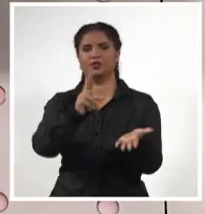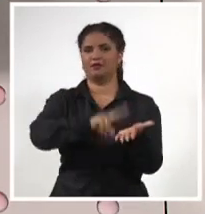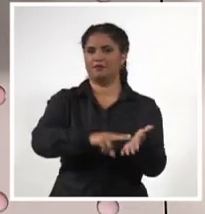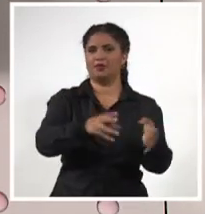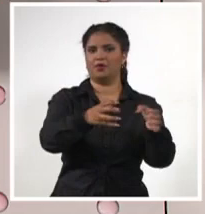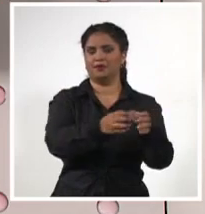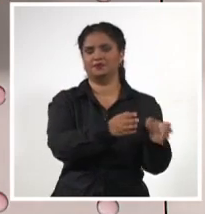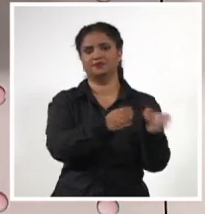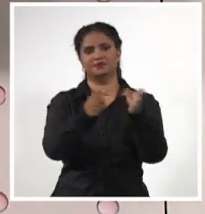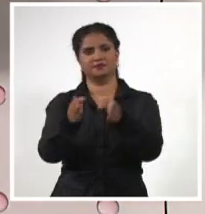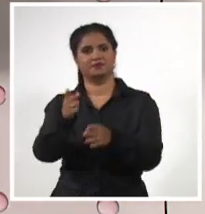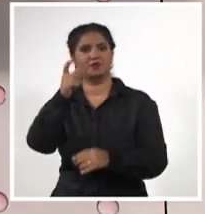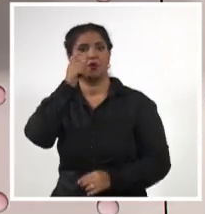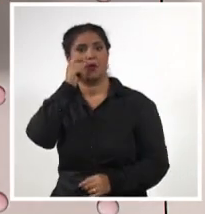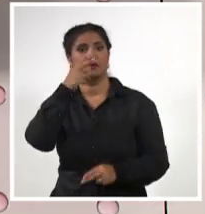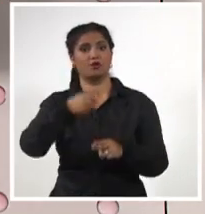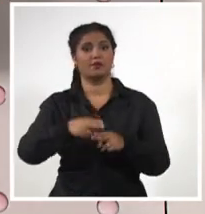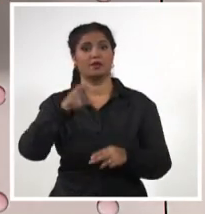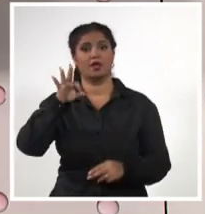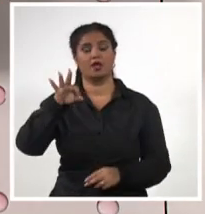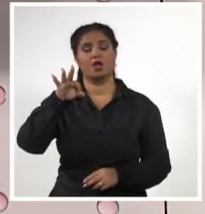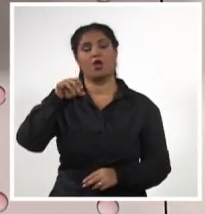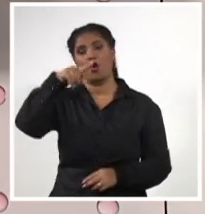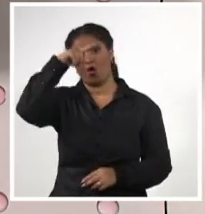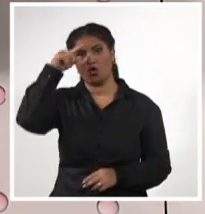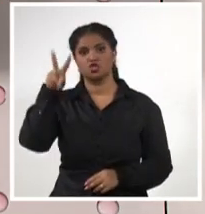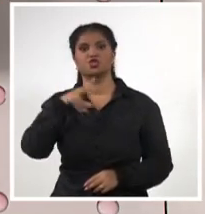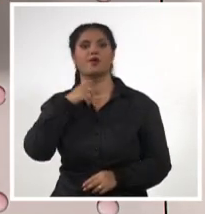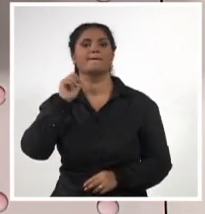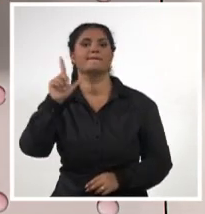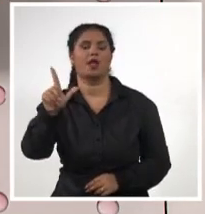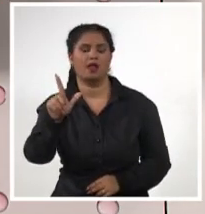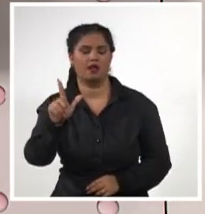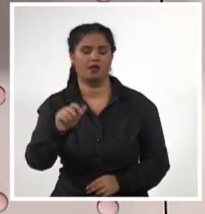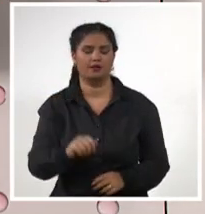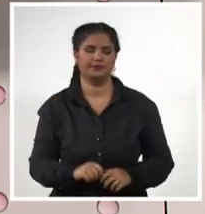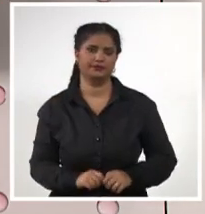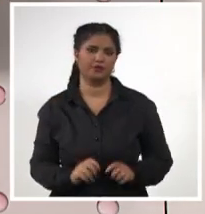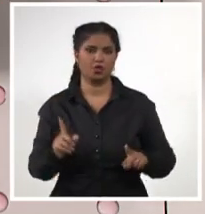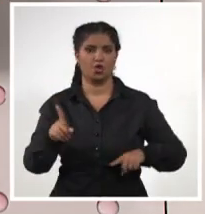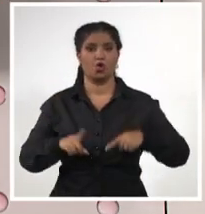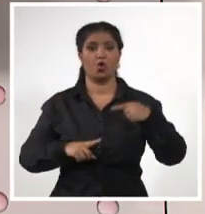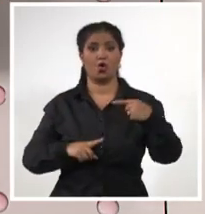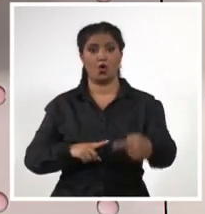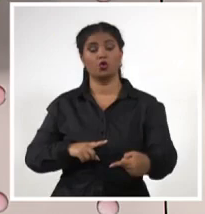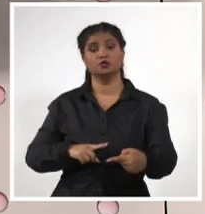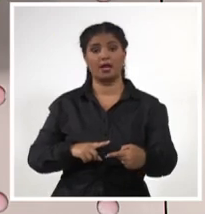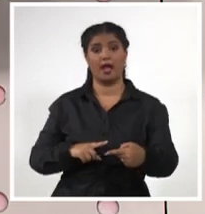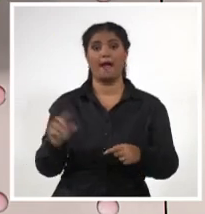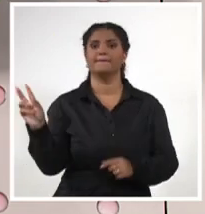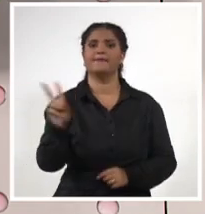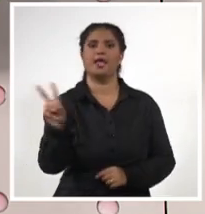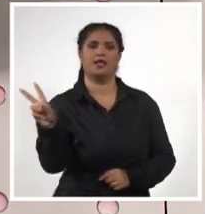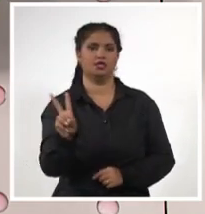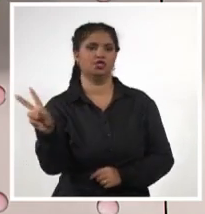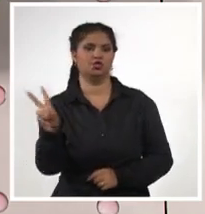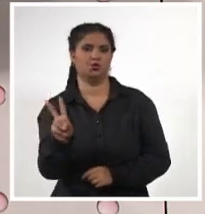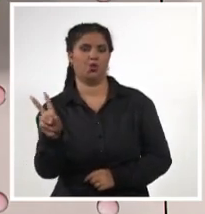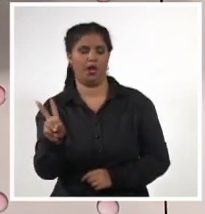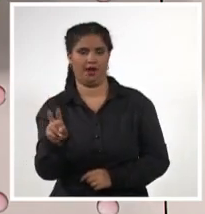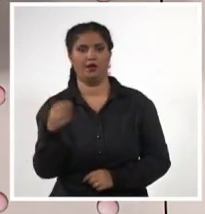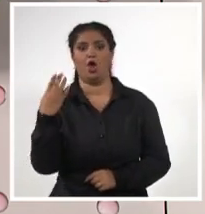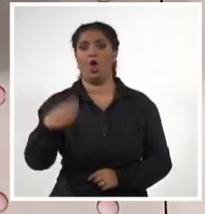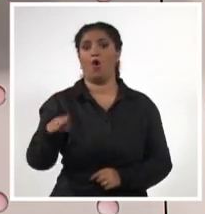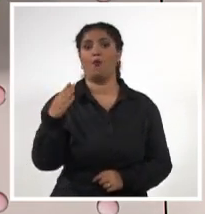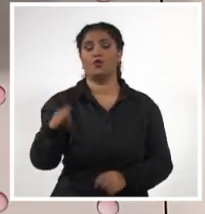Osbel Caballero se medirá hoy al venezolano Pedro Pineda en sustitución del colombiano Luis Díaz, quien no hizo el peso establecido. Caballero bronce mundial